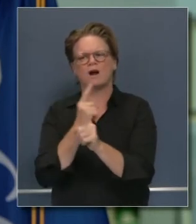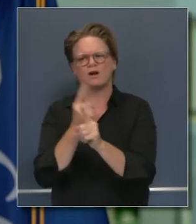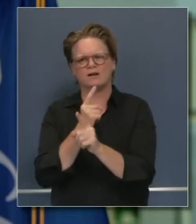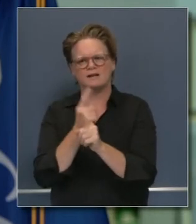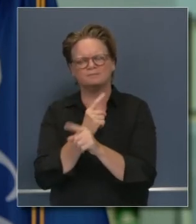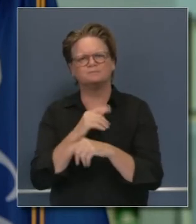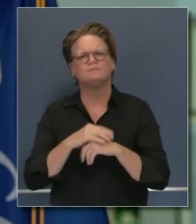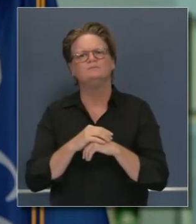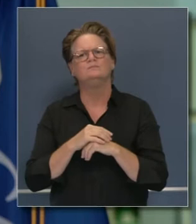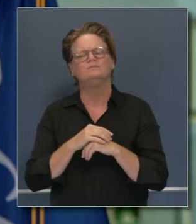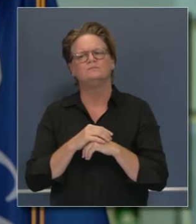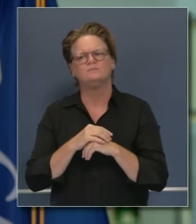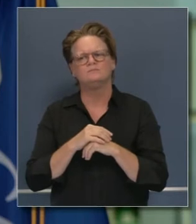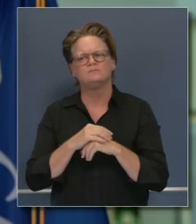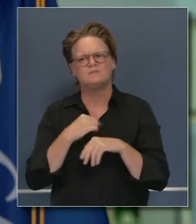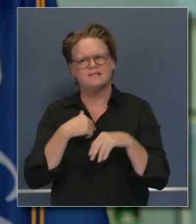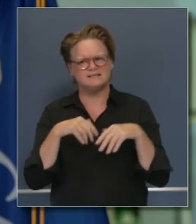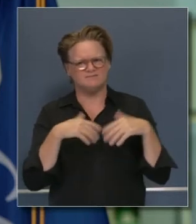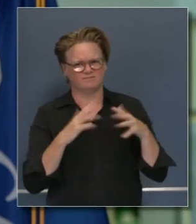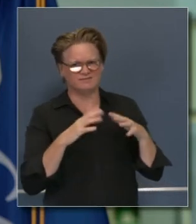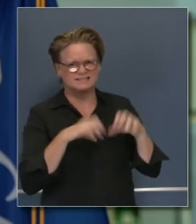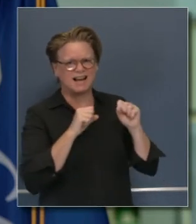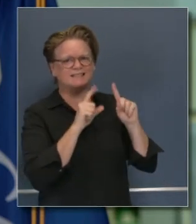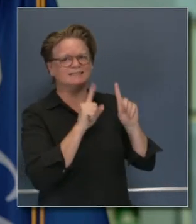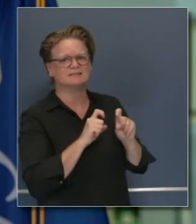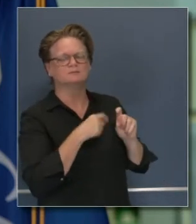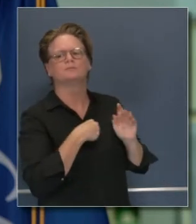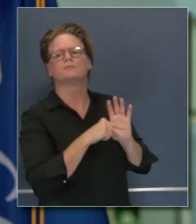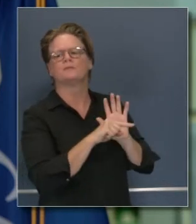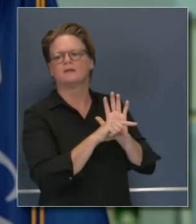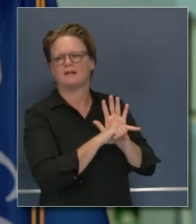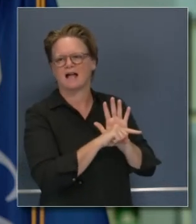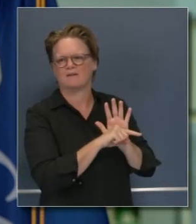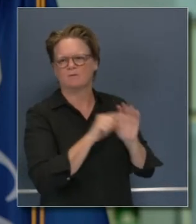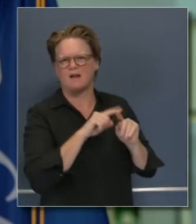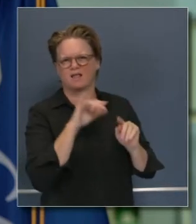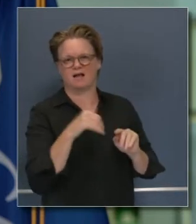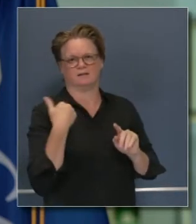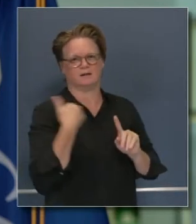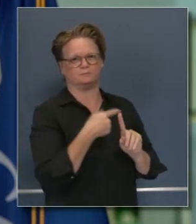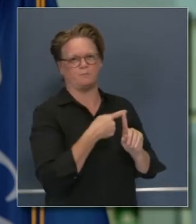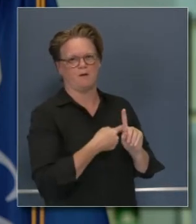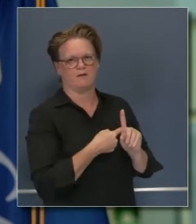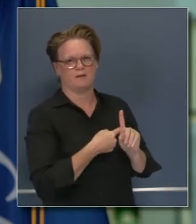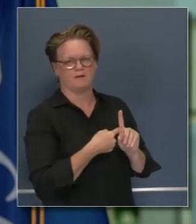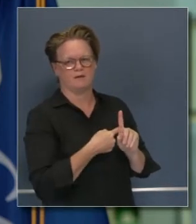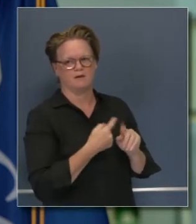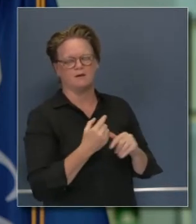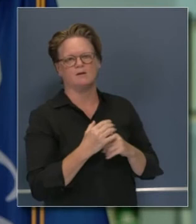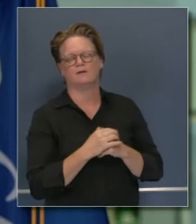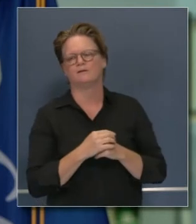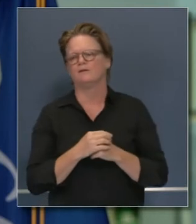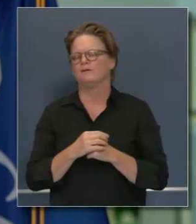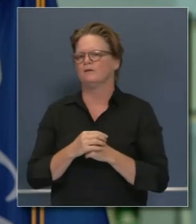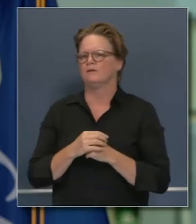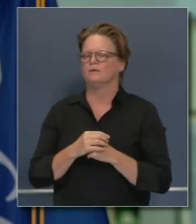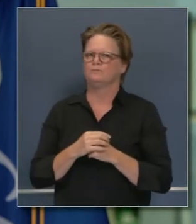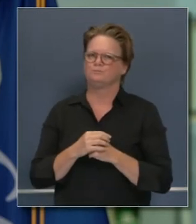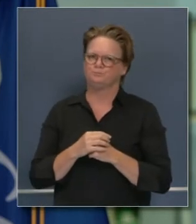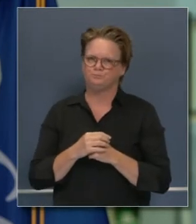en el ambiente en el que me encontré me hicieron la prueba negativa hace unas cuantas semanas yo francamente